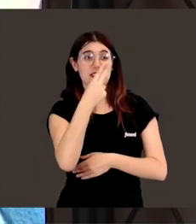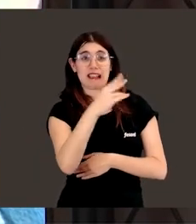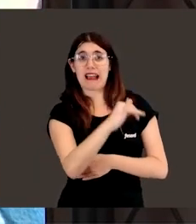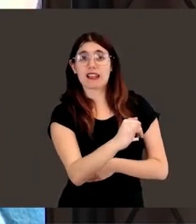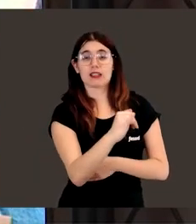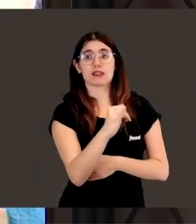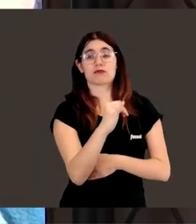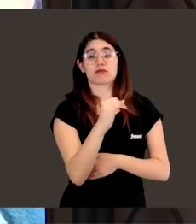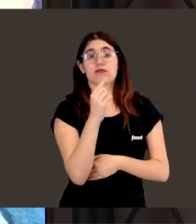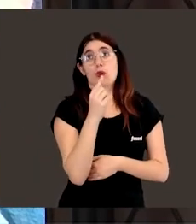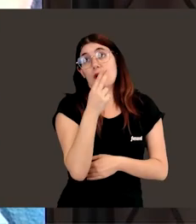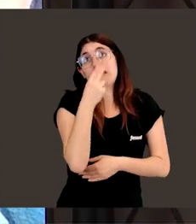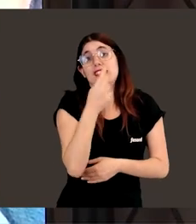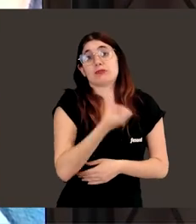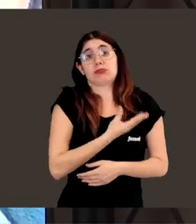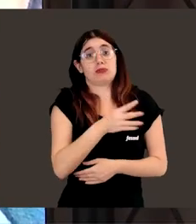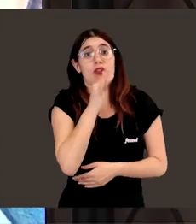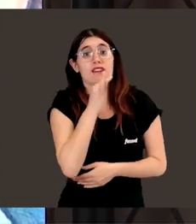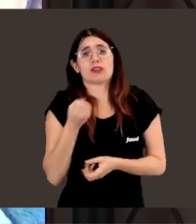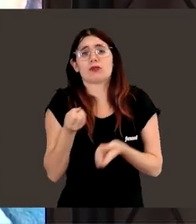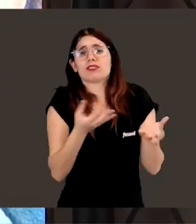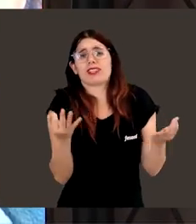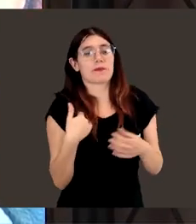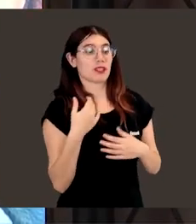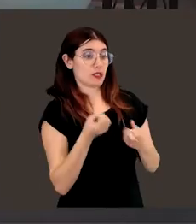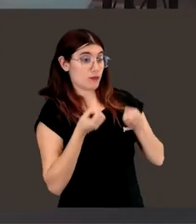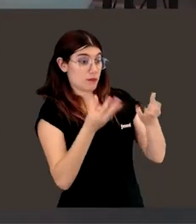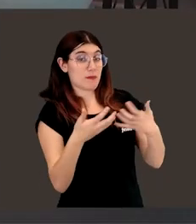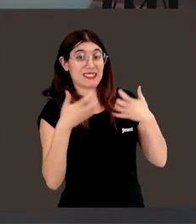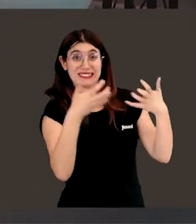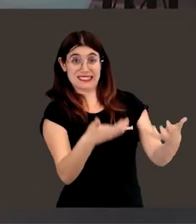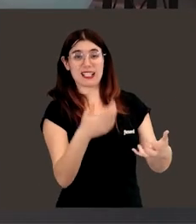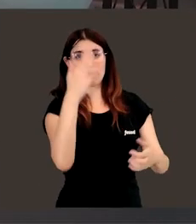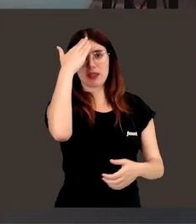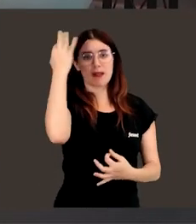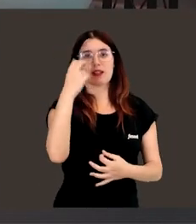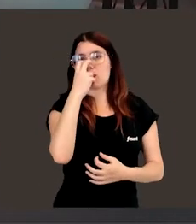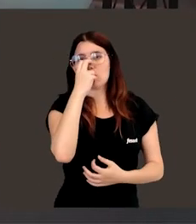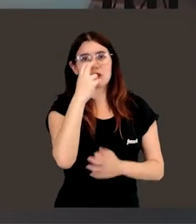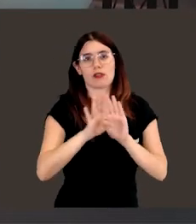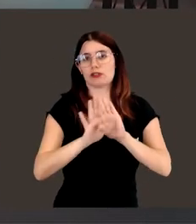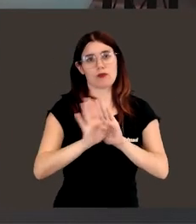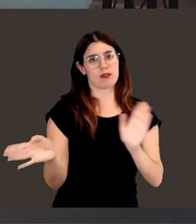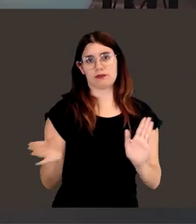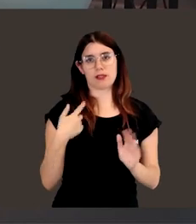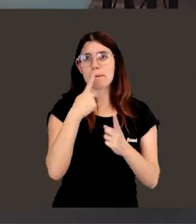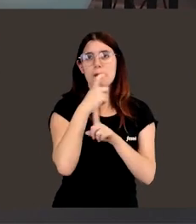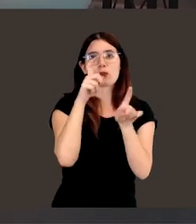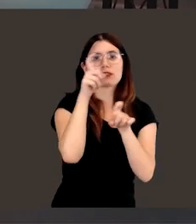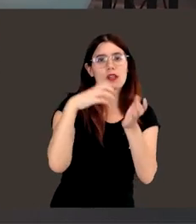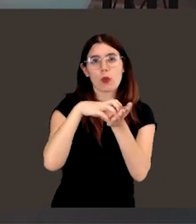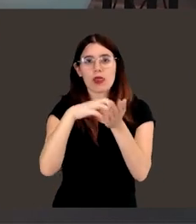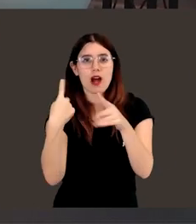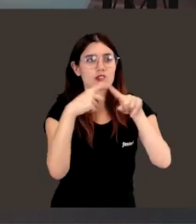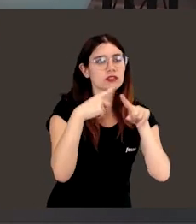o quizá no, todavía por la ciencia y la tecnología? Bueno, yo creo que mi mensaje principal será que sean curiosos, que sean curiosos y se pregunten por